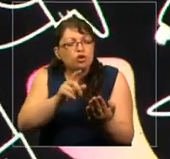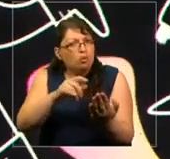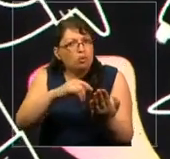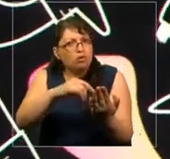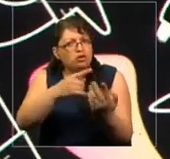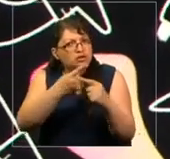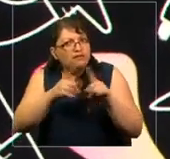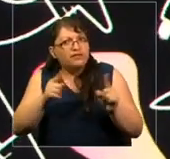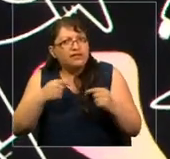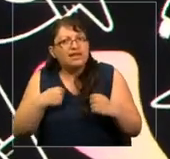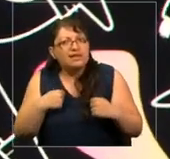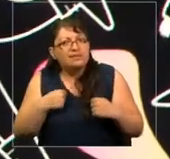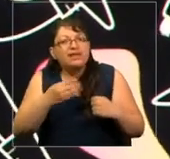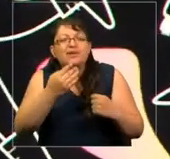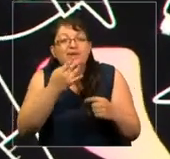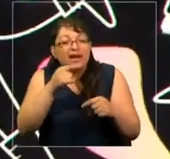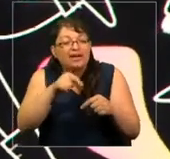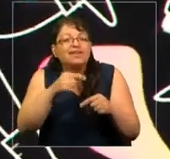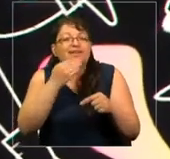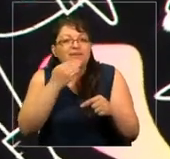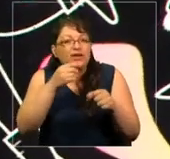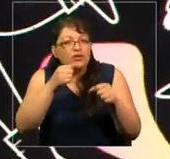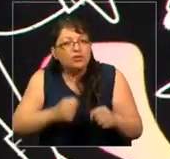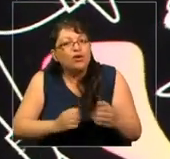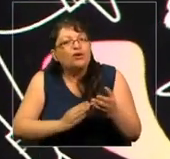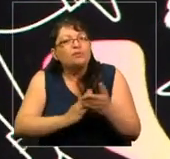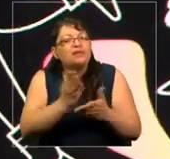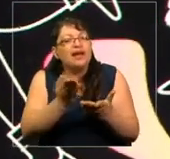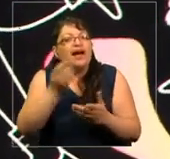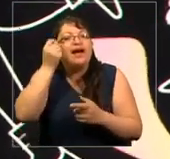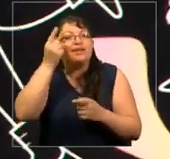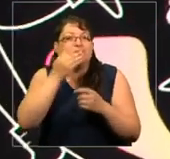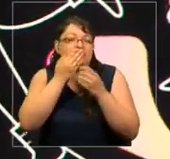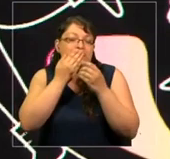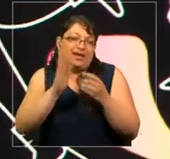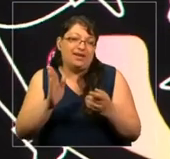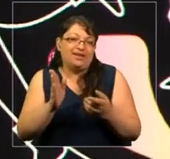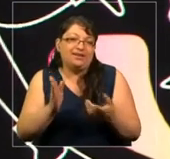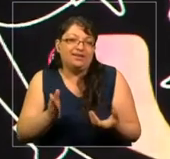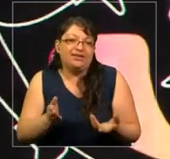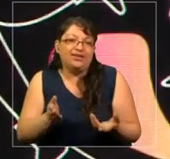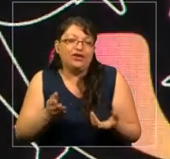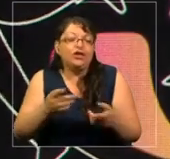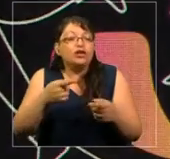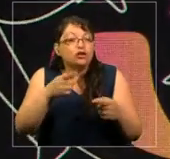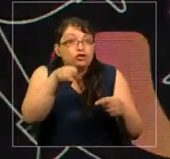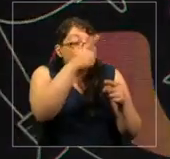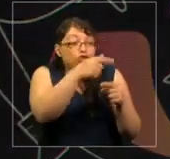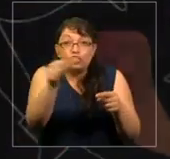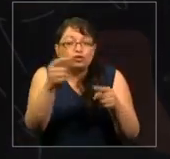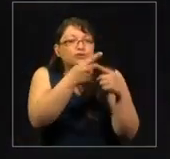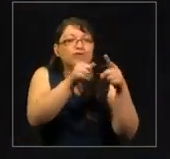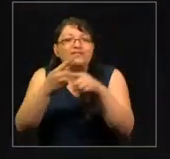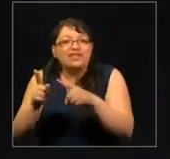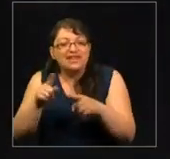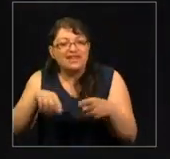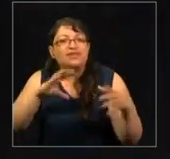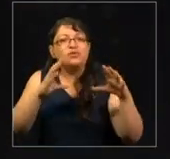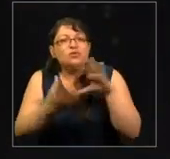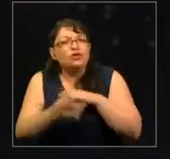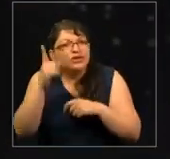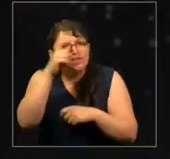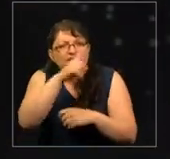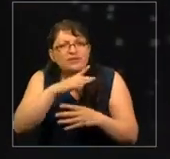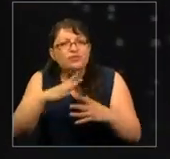nosotros, porque solo ahí podemos comenzar a entender mejor nuestra diversidad de este mundo tan